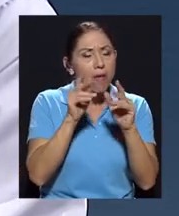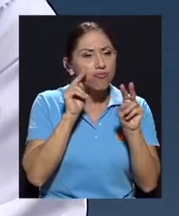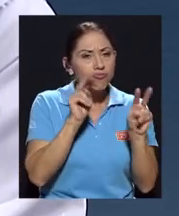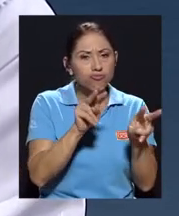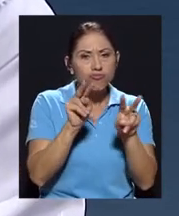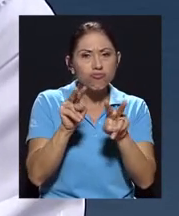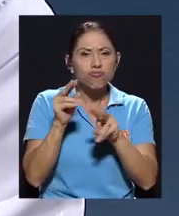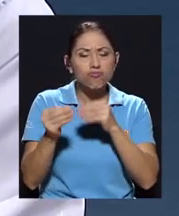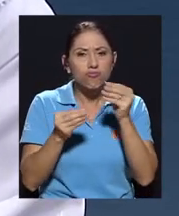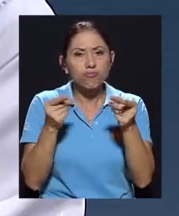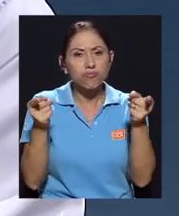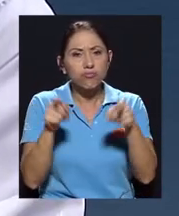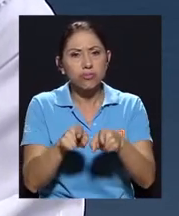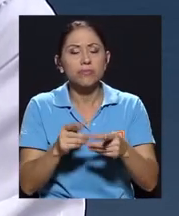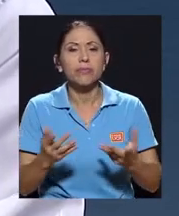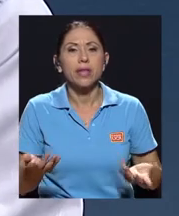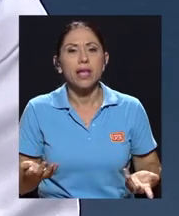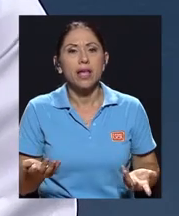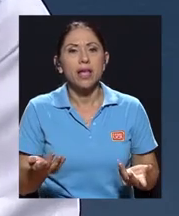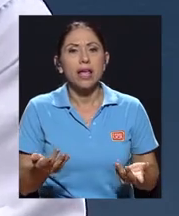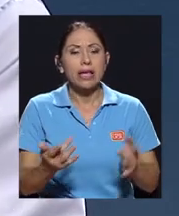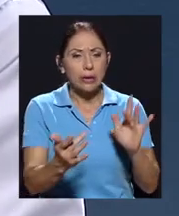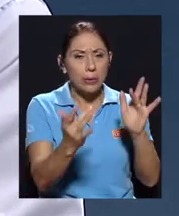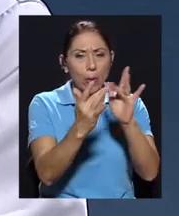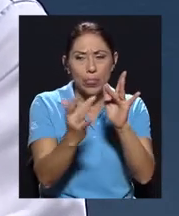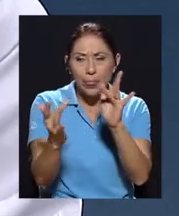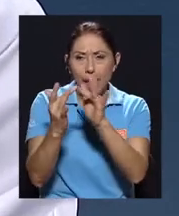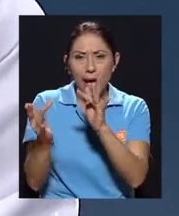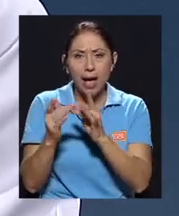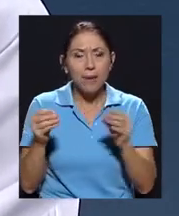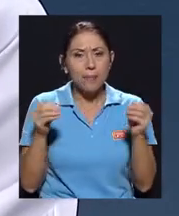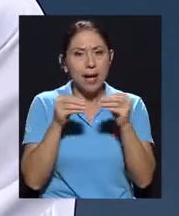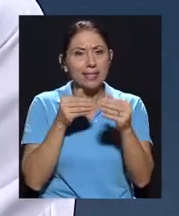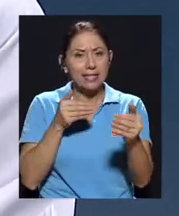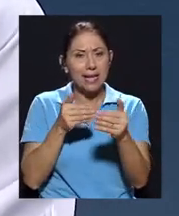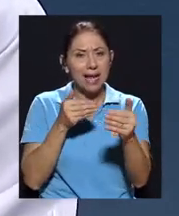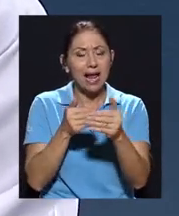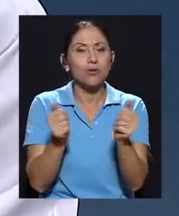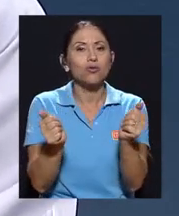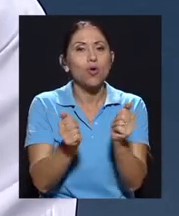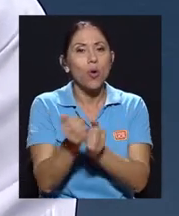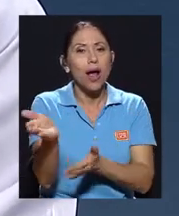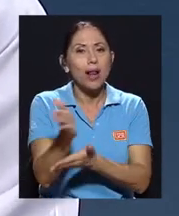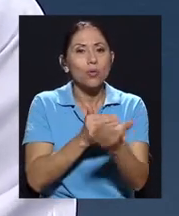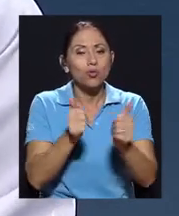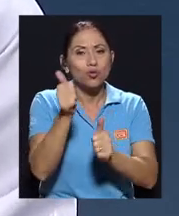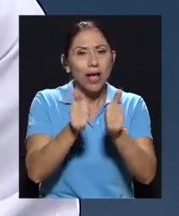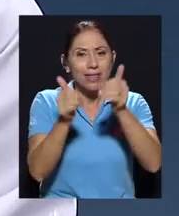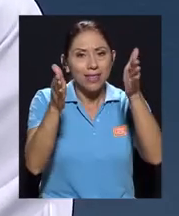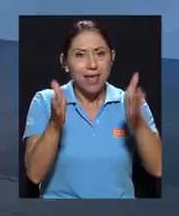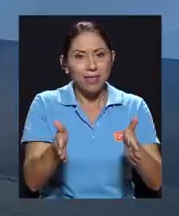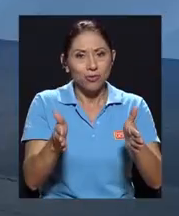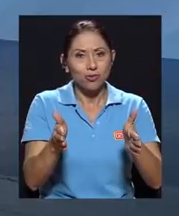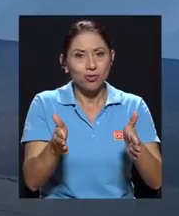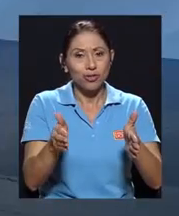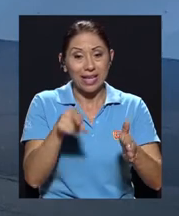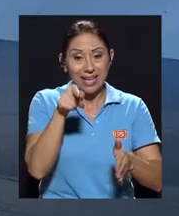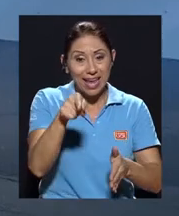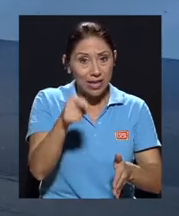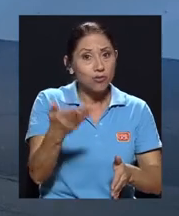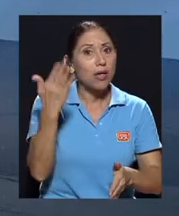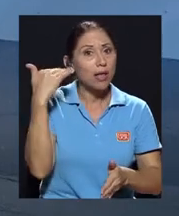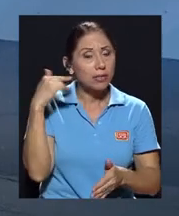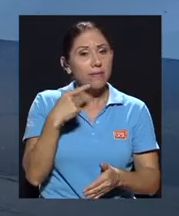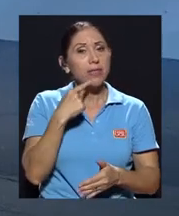digamos, contactos más cercanos con algunos candidatos que manifestaron preliminarmente su